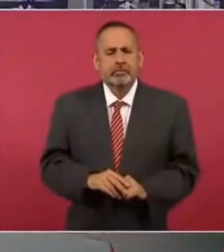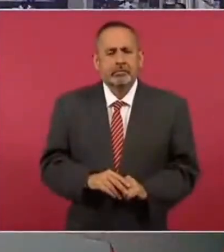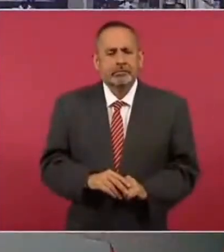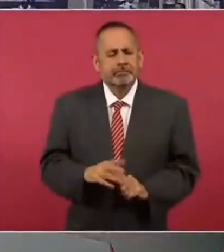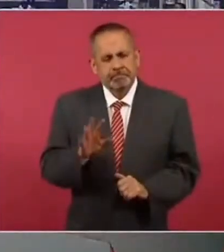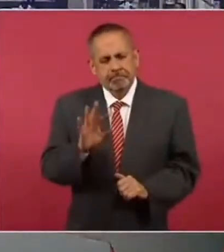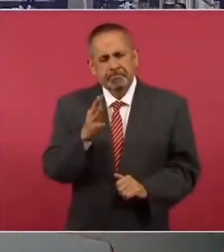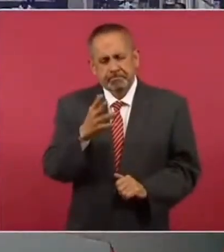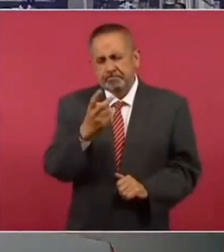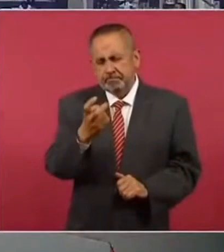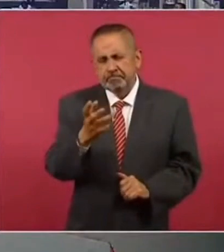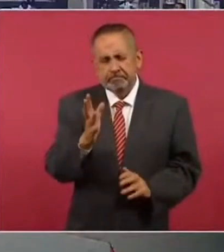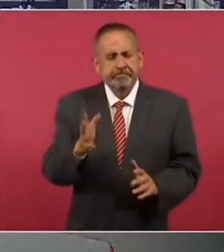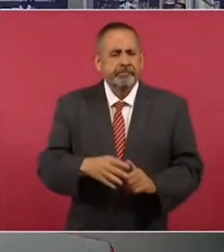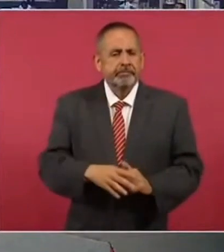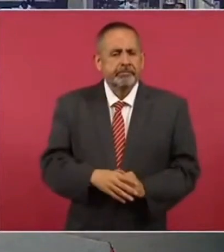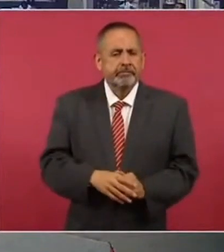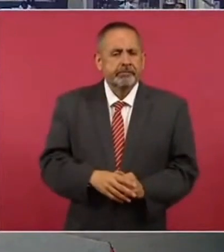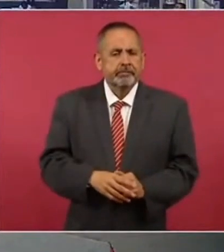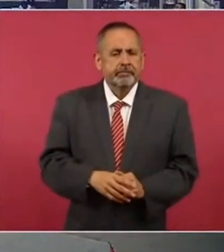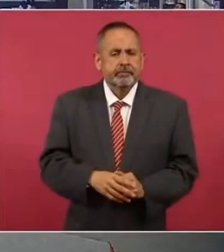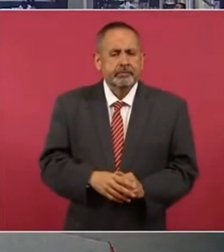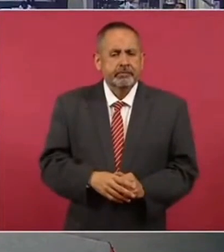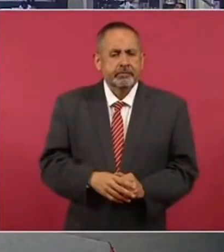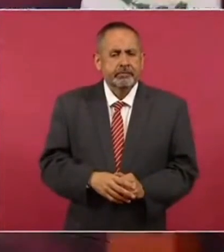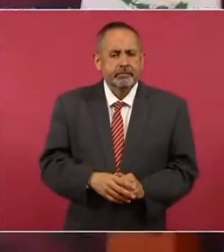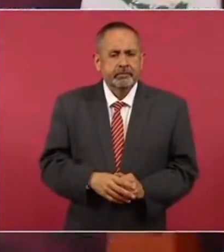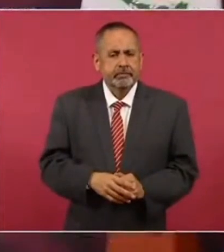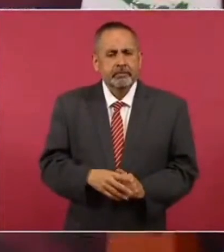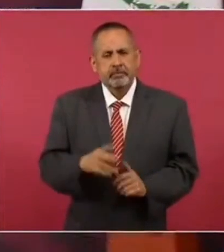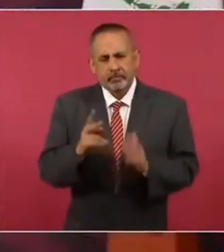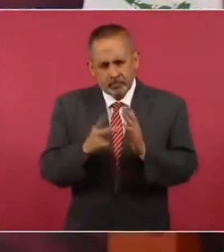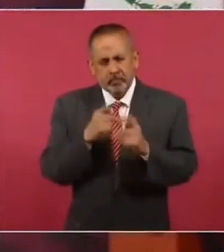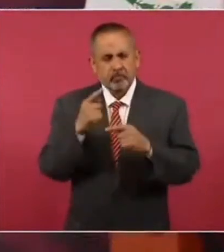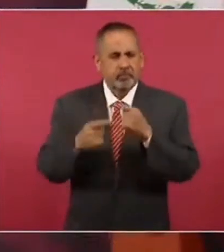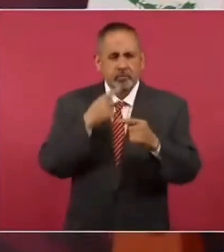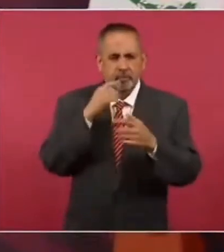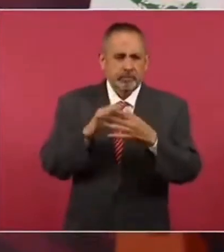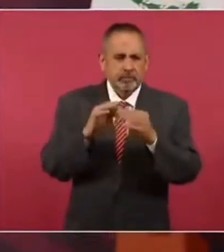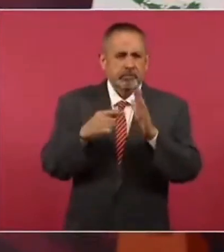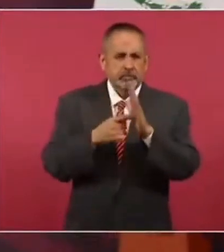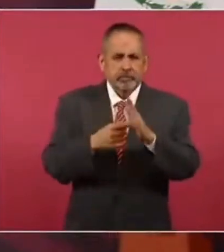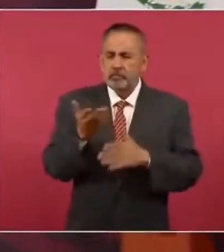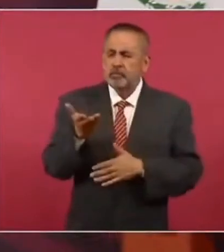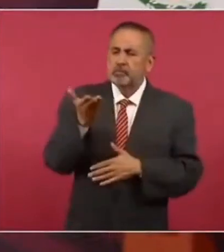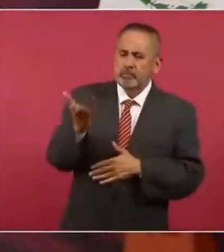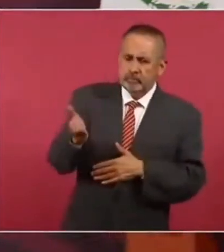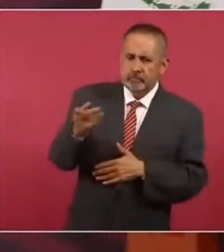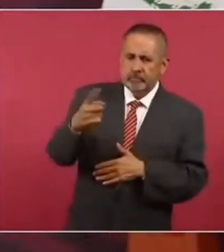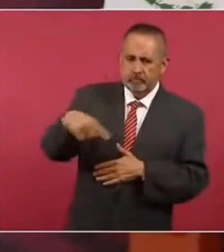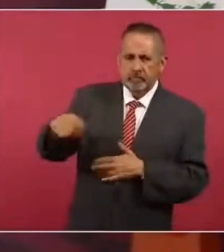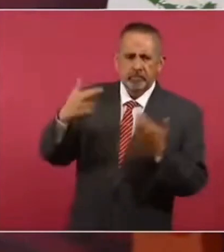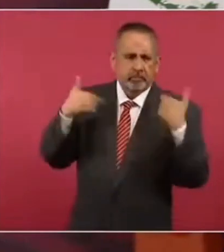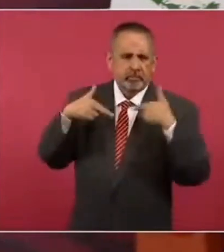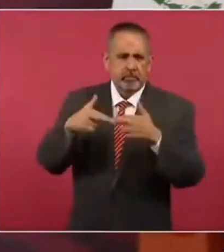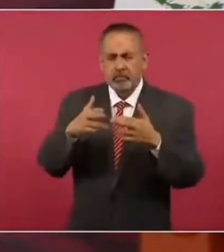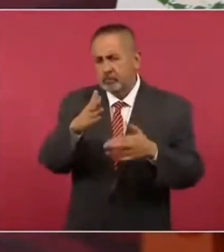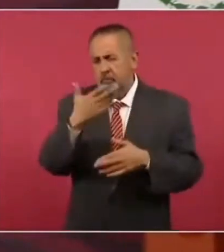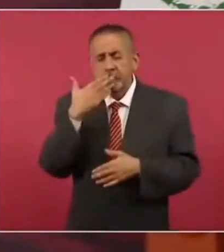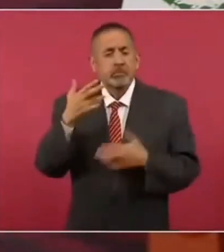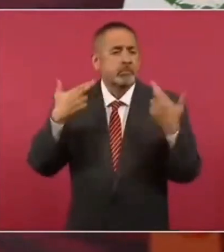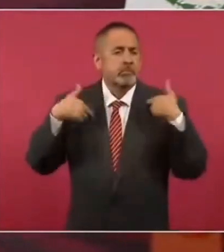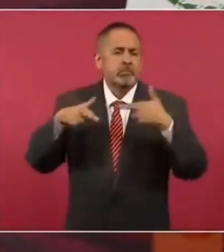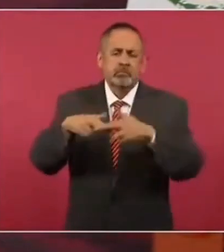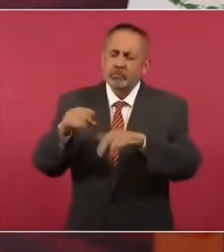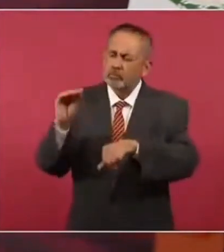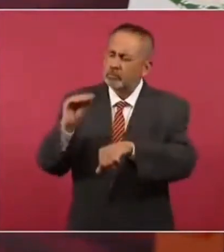sí, y de nuevo, ¿no?, el pedirle a los maestros, se han portado muy bien,